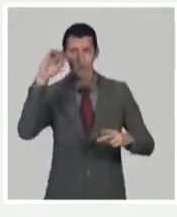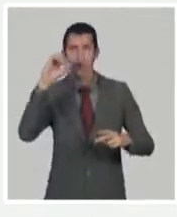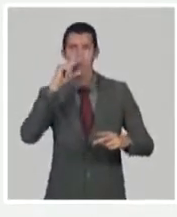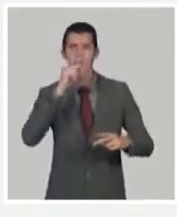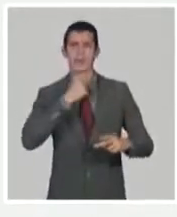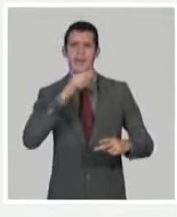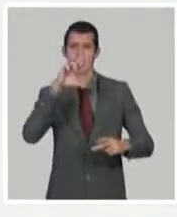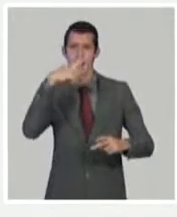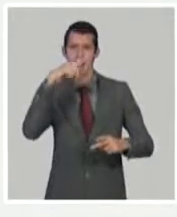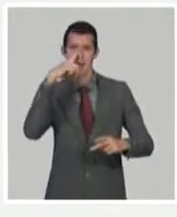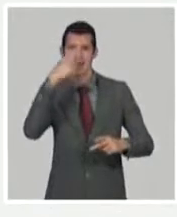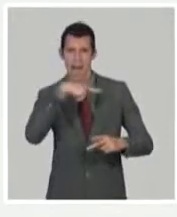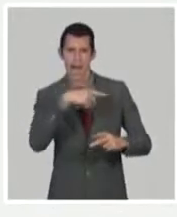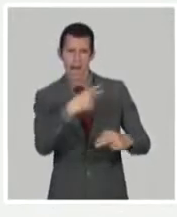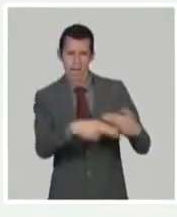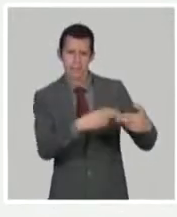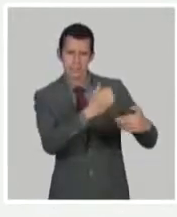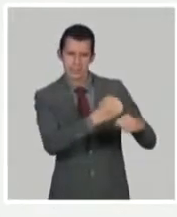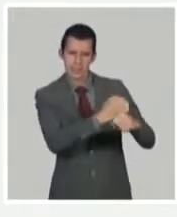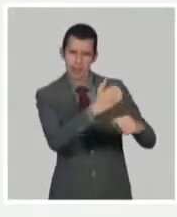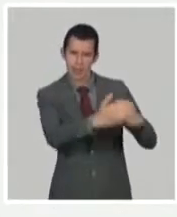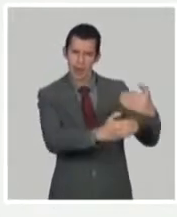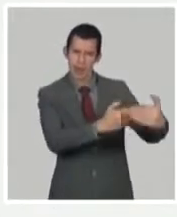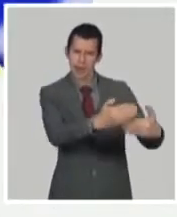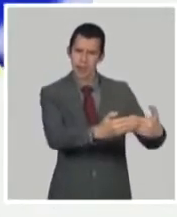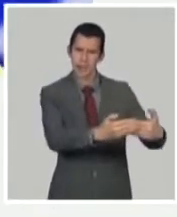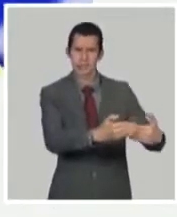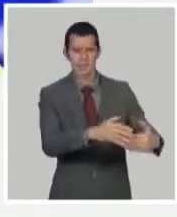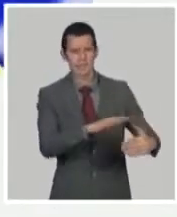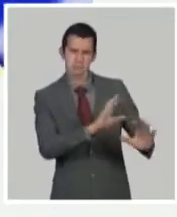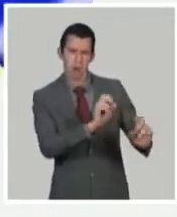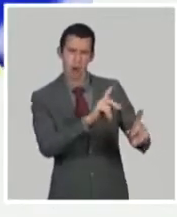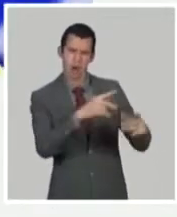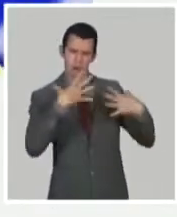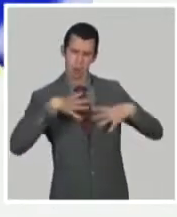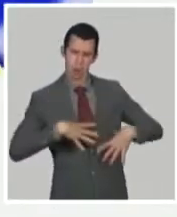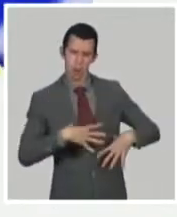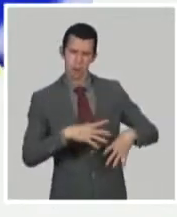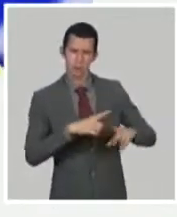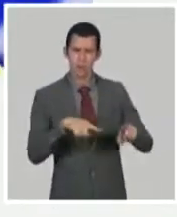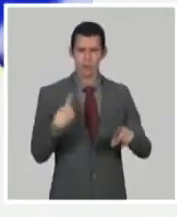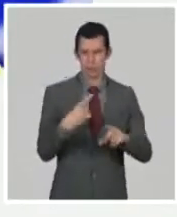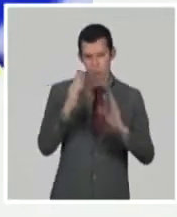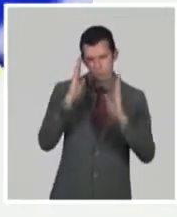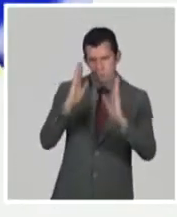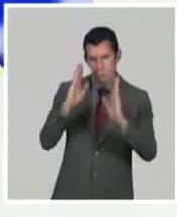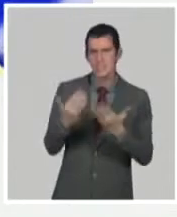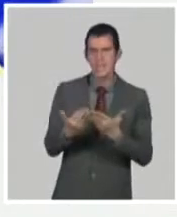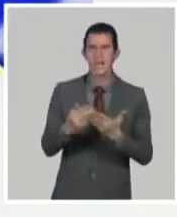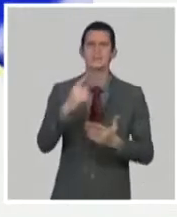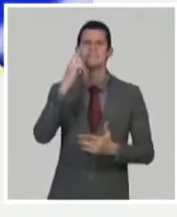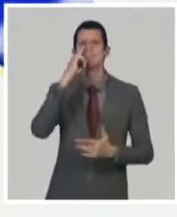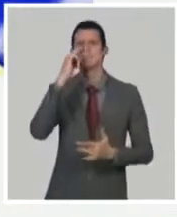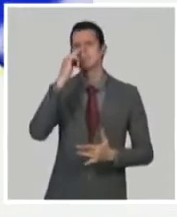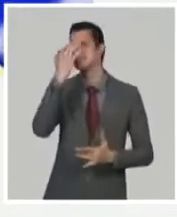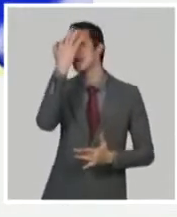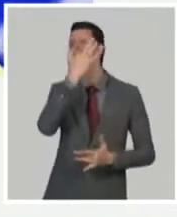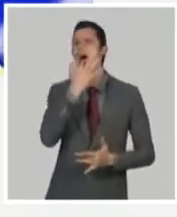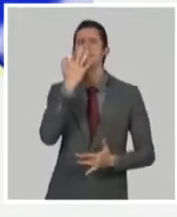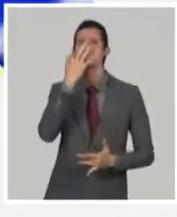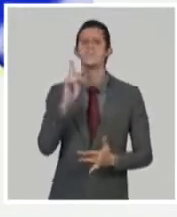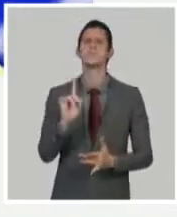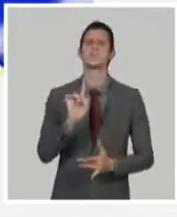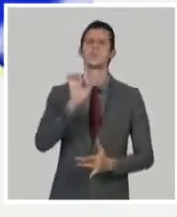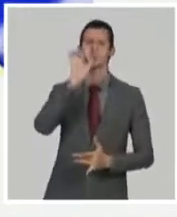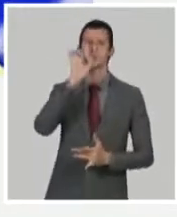vamos a evaluar la vía nasal, la próxima, por favor. ¿Verdad? El lugar de entrada del virus. Exactamente. Realmente es muy atractivo